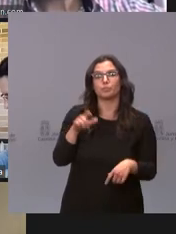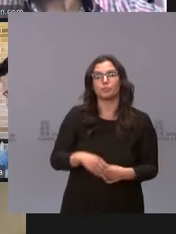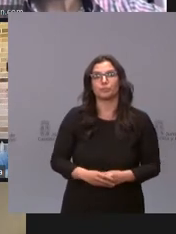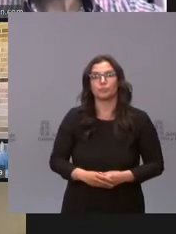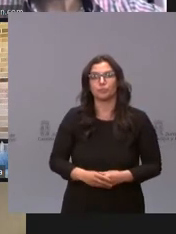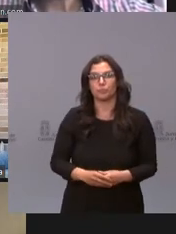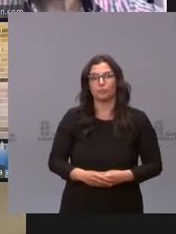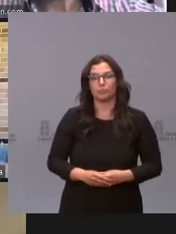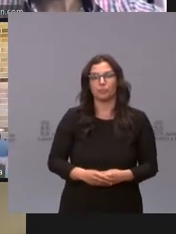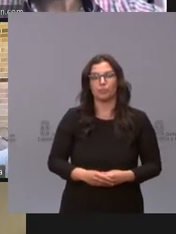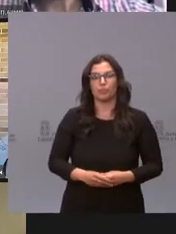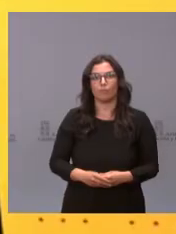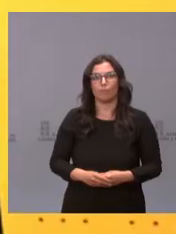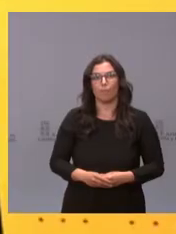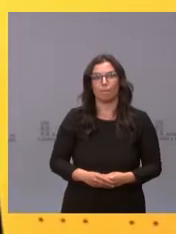así que adelante, Sandra.